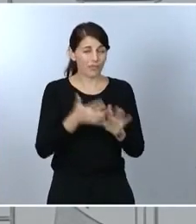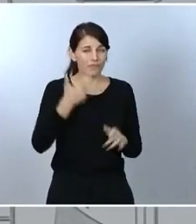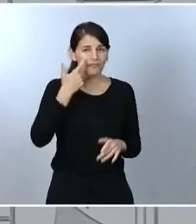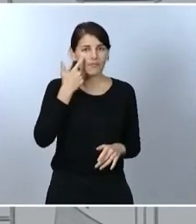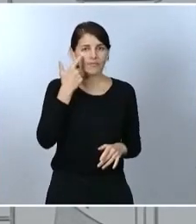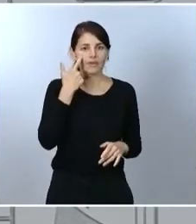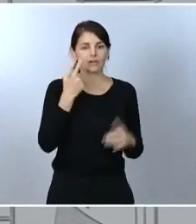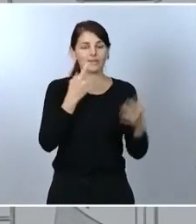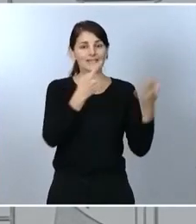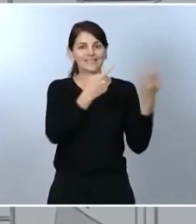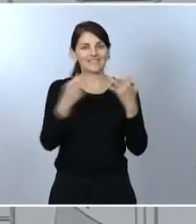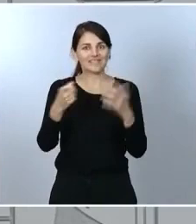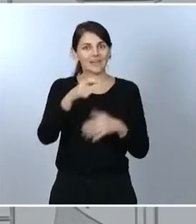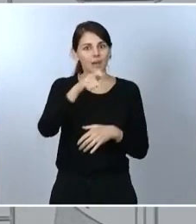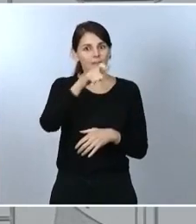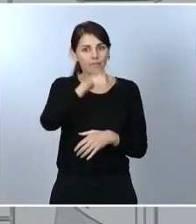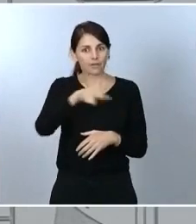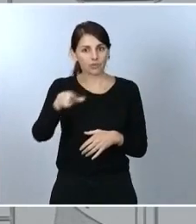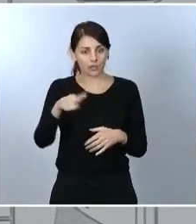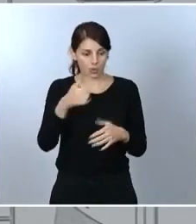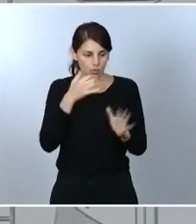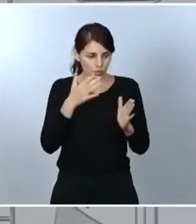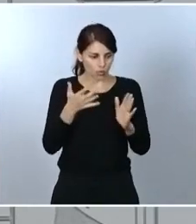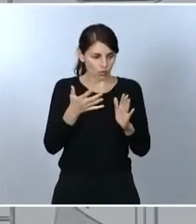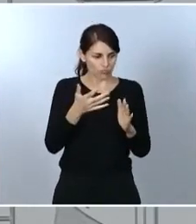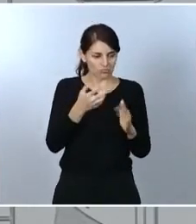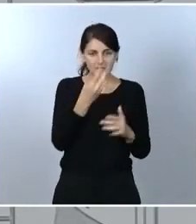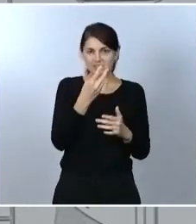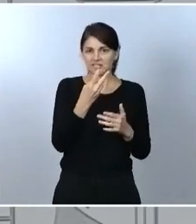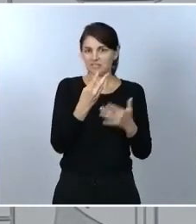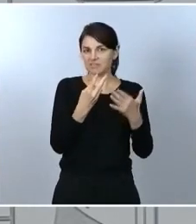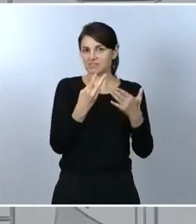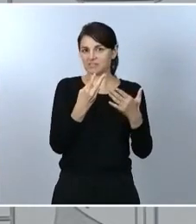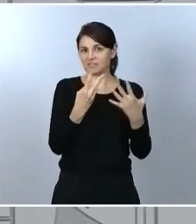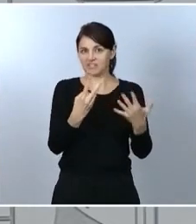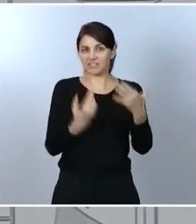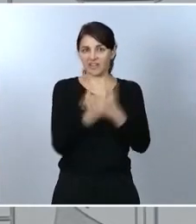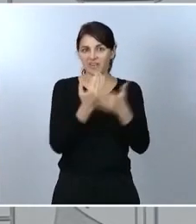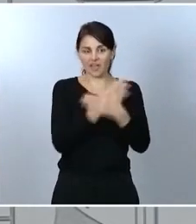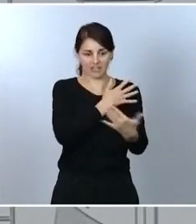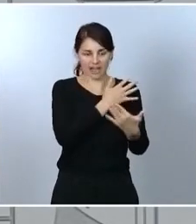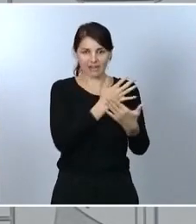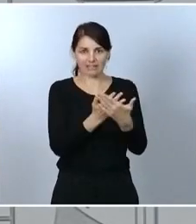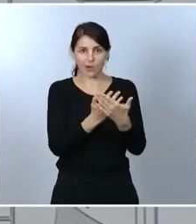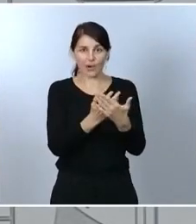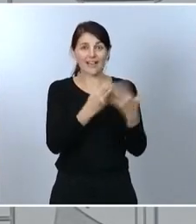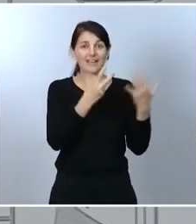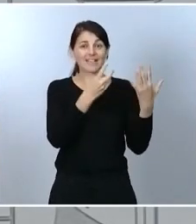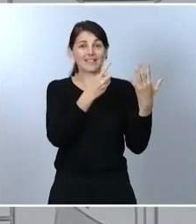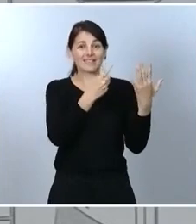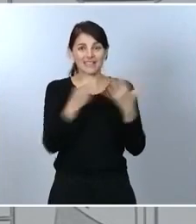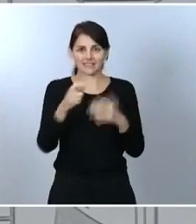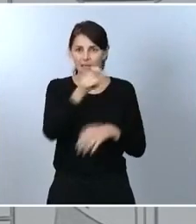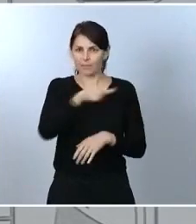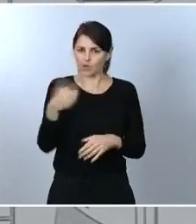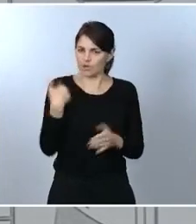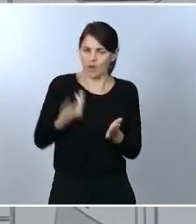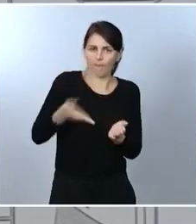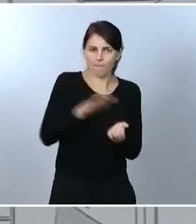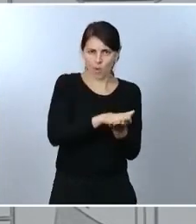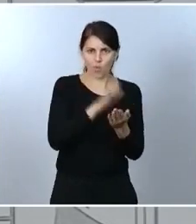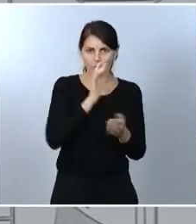desgraciadamente, durante estos últimos siete días como consecuencia de la COVID han fallecido. Y, por tanto, lo que hacemos es